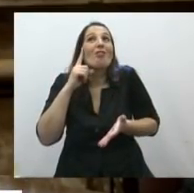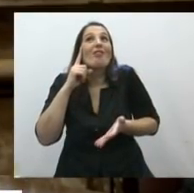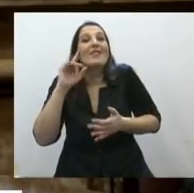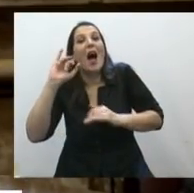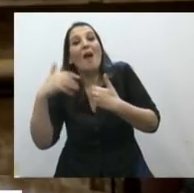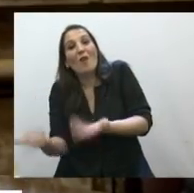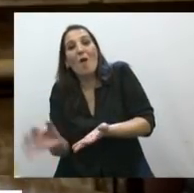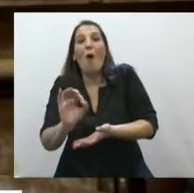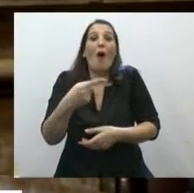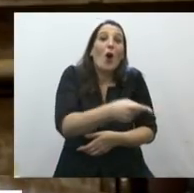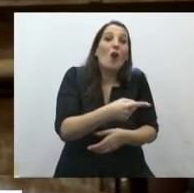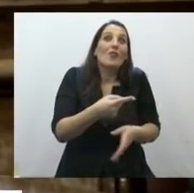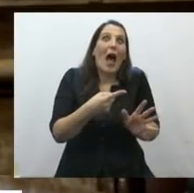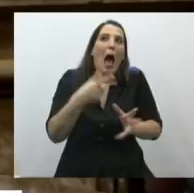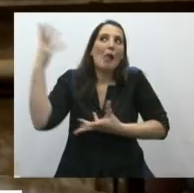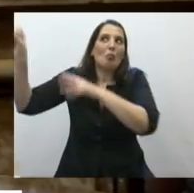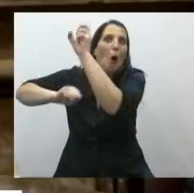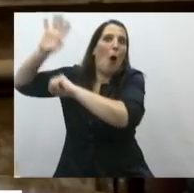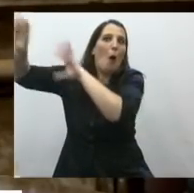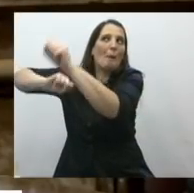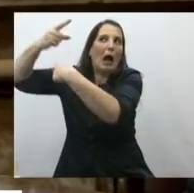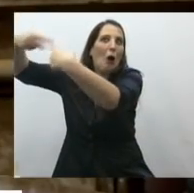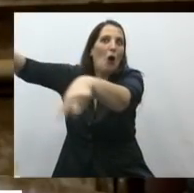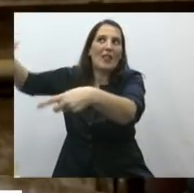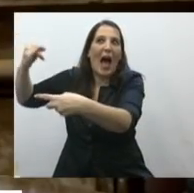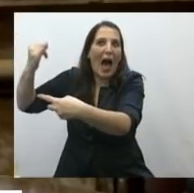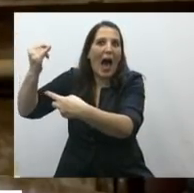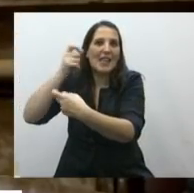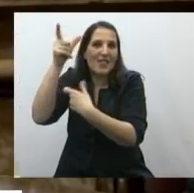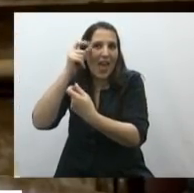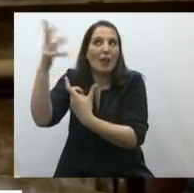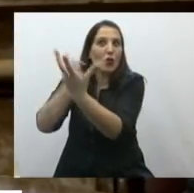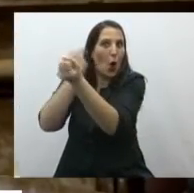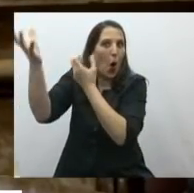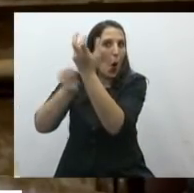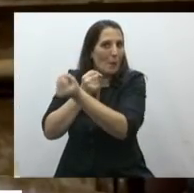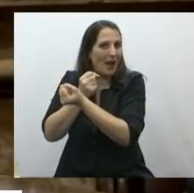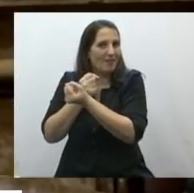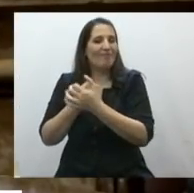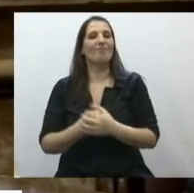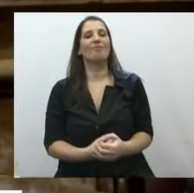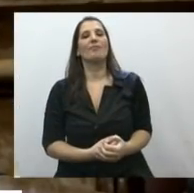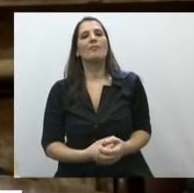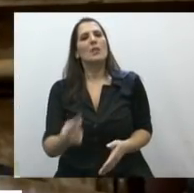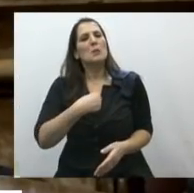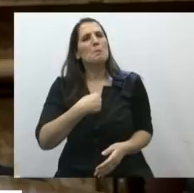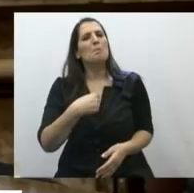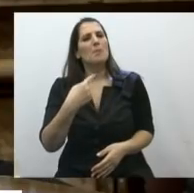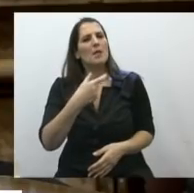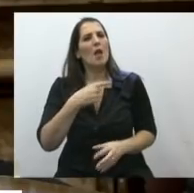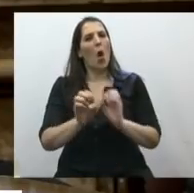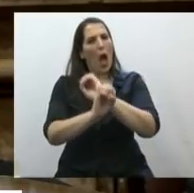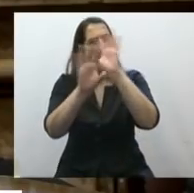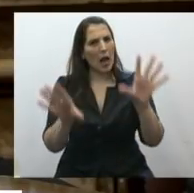recibir en todos estos días de acuerdo a cada una de las posturas. Yo hay algo que quiero aclarar, quiero que